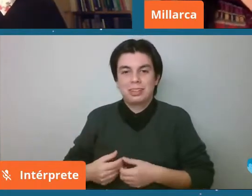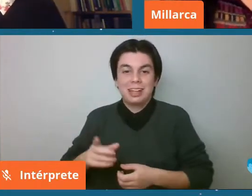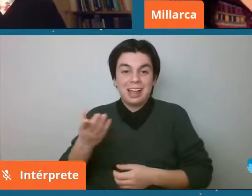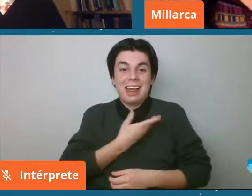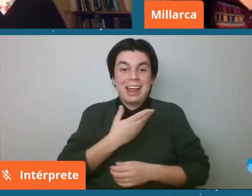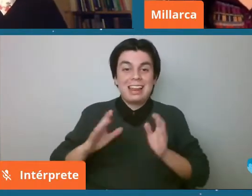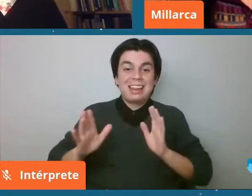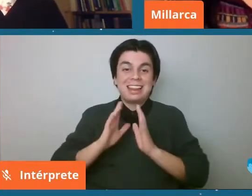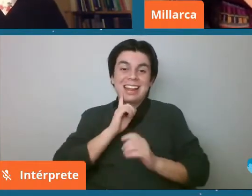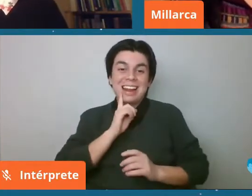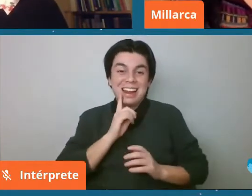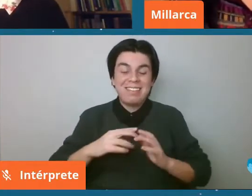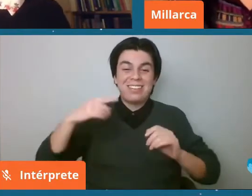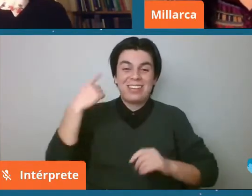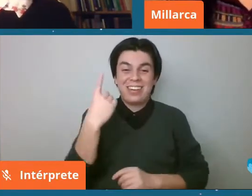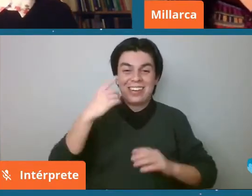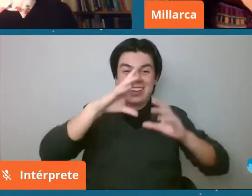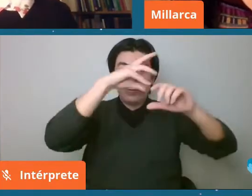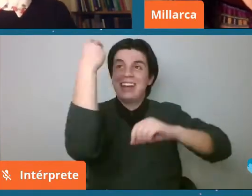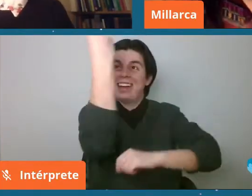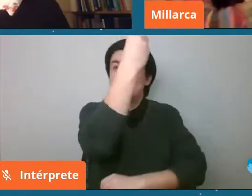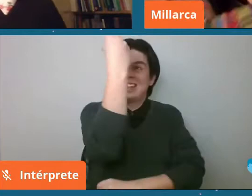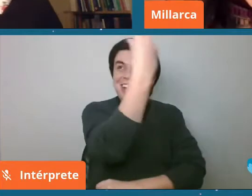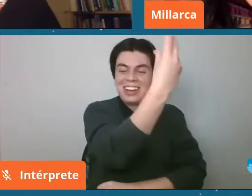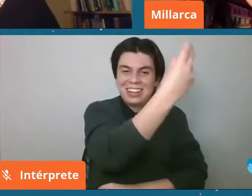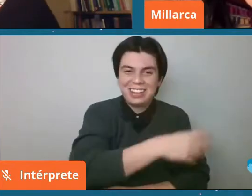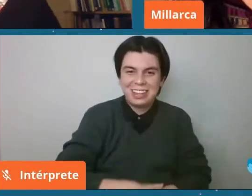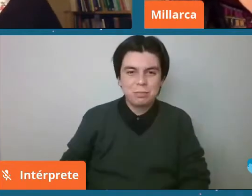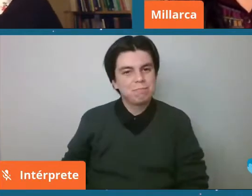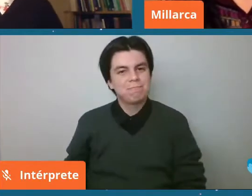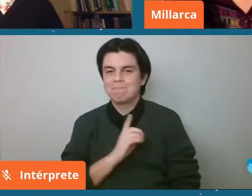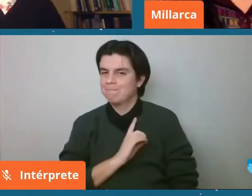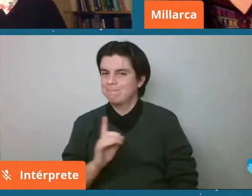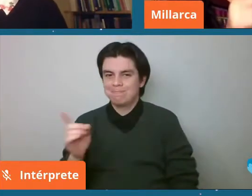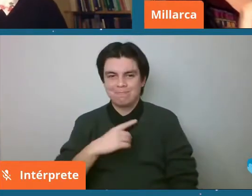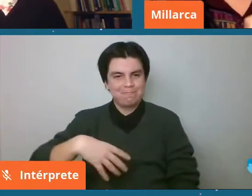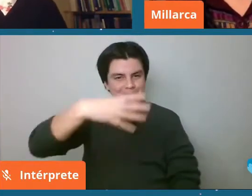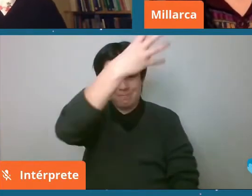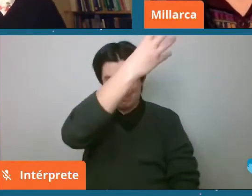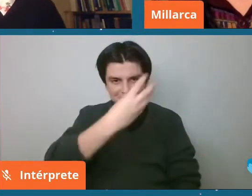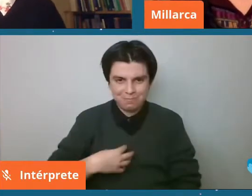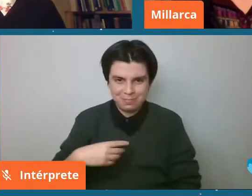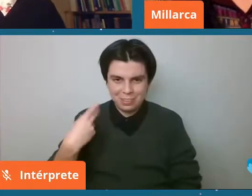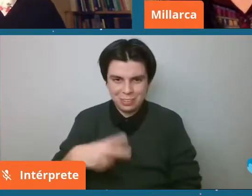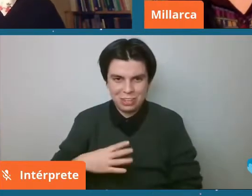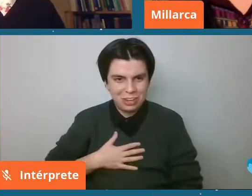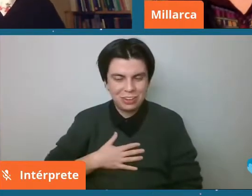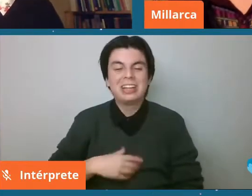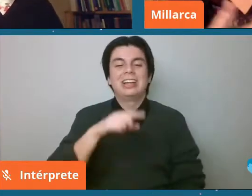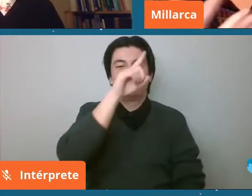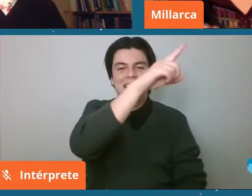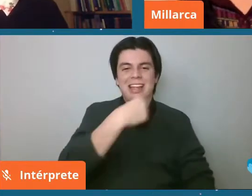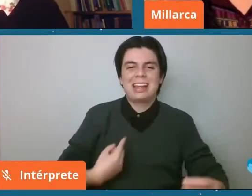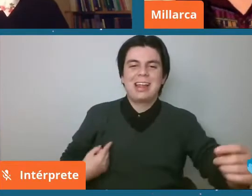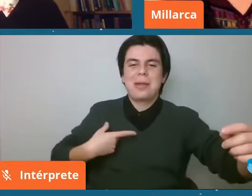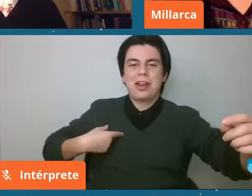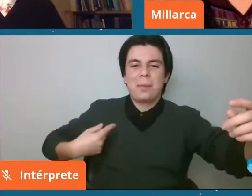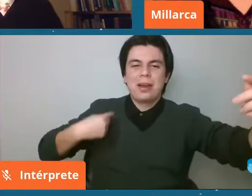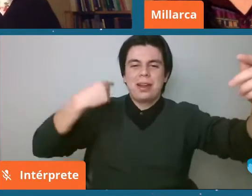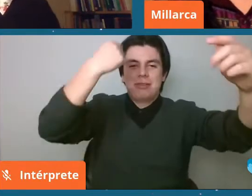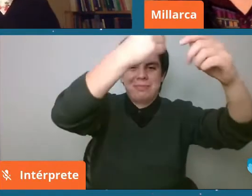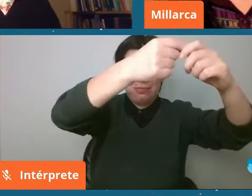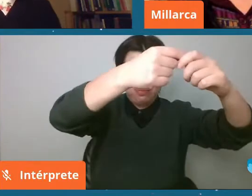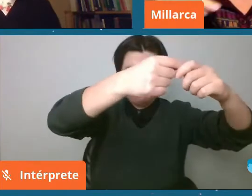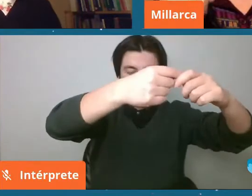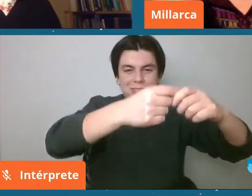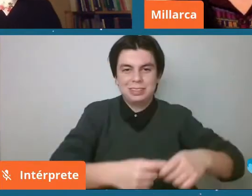asteroide? pues no no tenemos pero el asteroide tiene mi nombre bueno eso es algo es